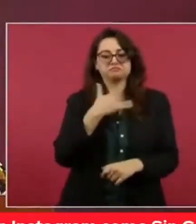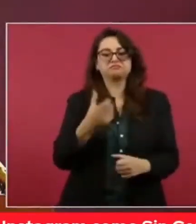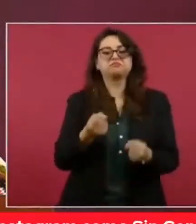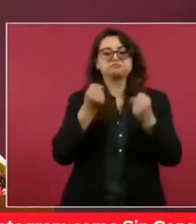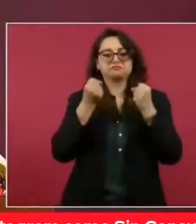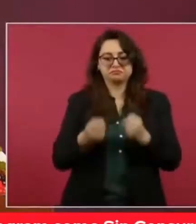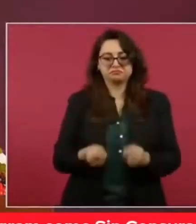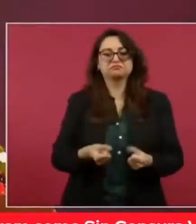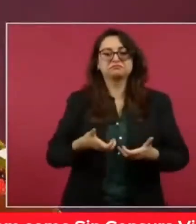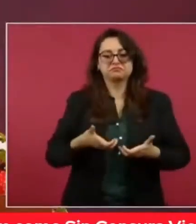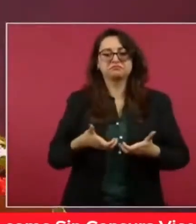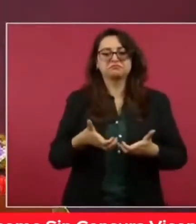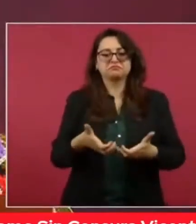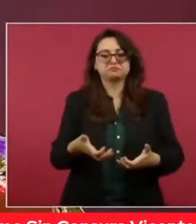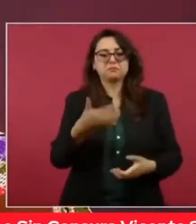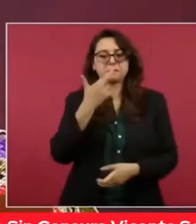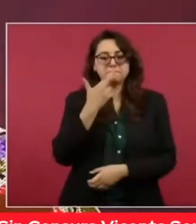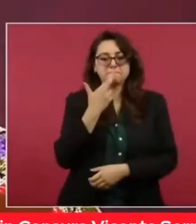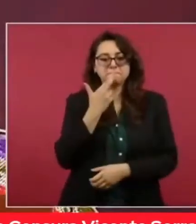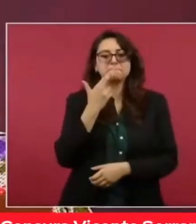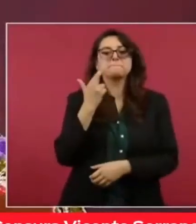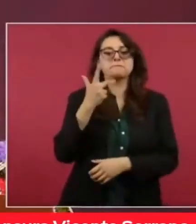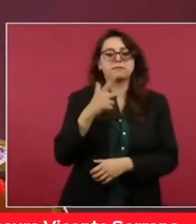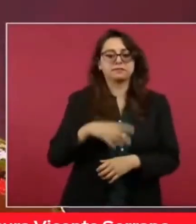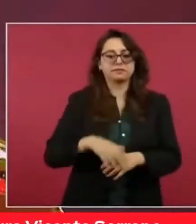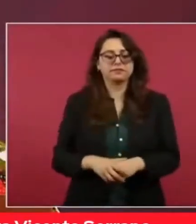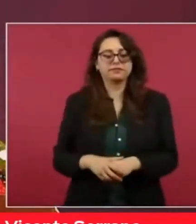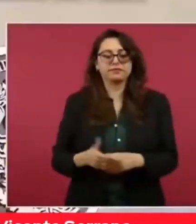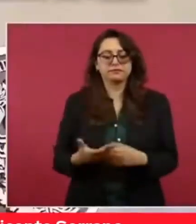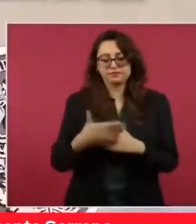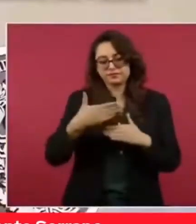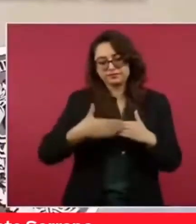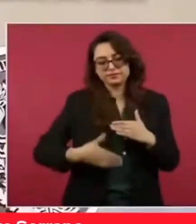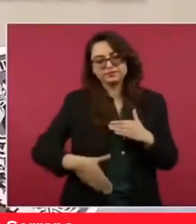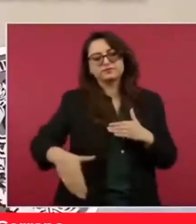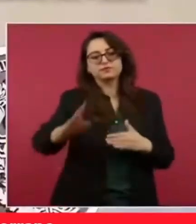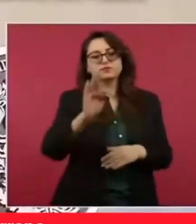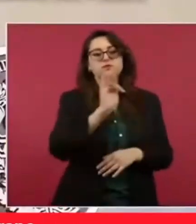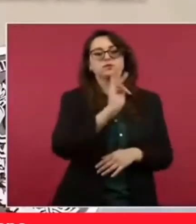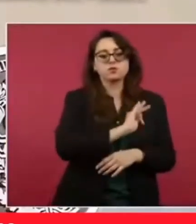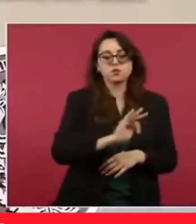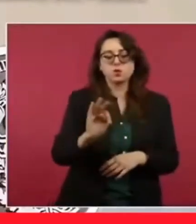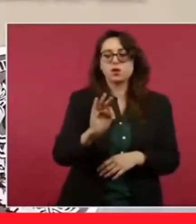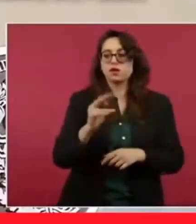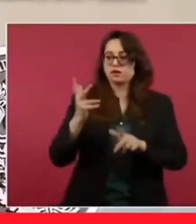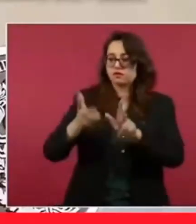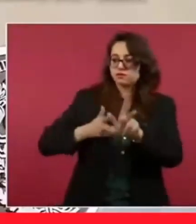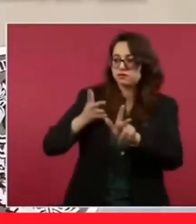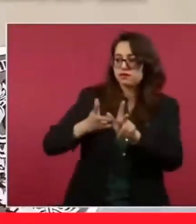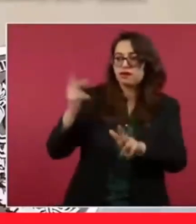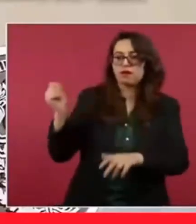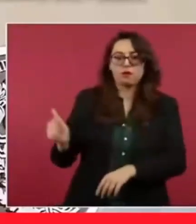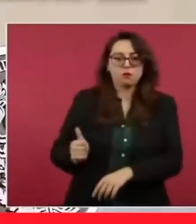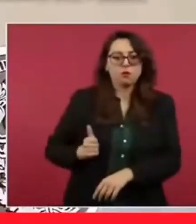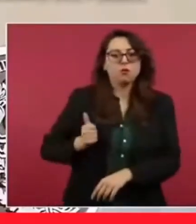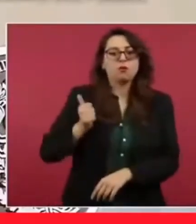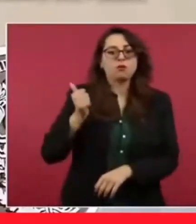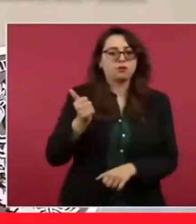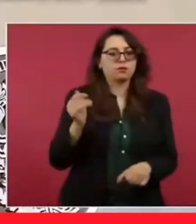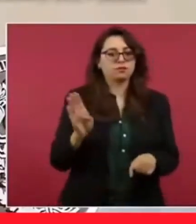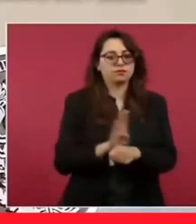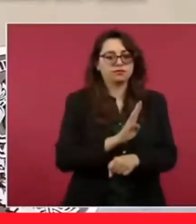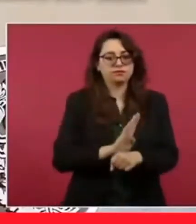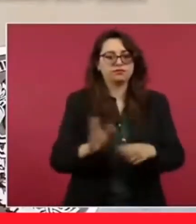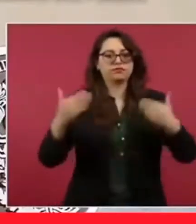por el mejor camino. Este nuevo acuerdo nos permite, en el corto plazo, potenciar los beneficios del Tren Maya, mediante la atracción de